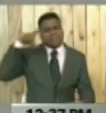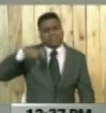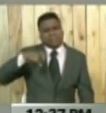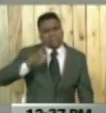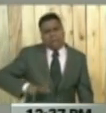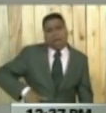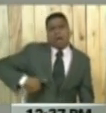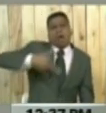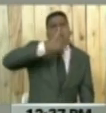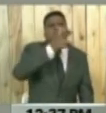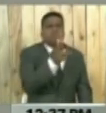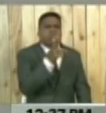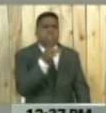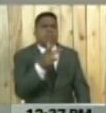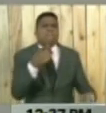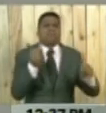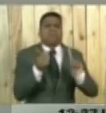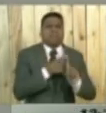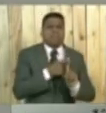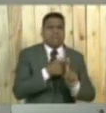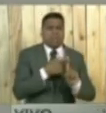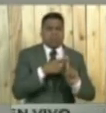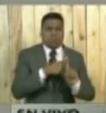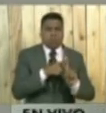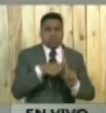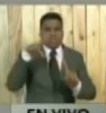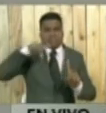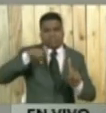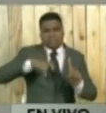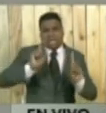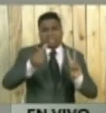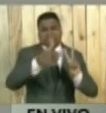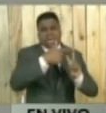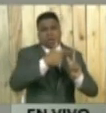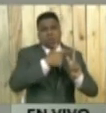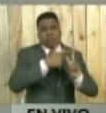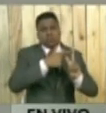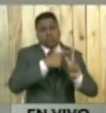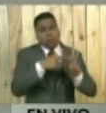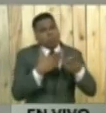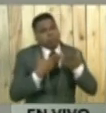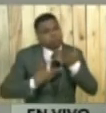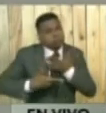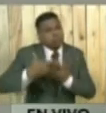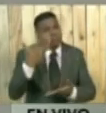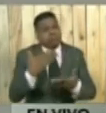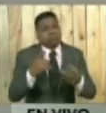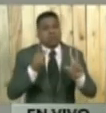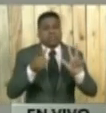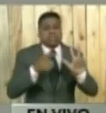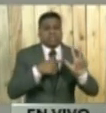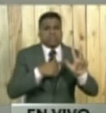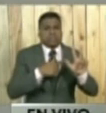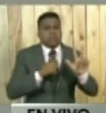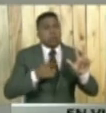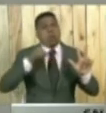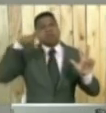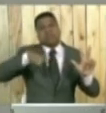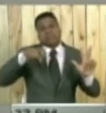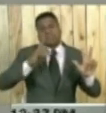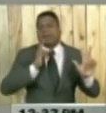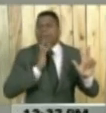conveniencia, oportunidad y proporcionalidad. De esta manera que